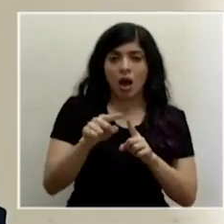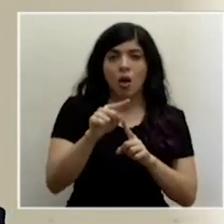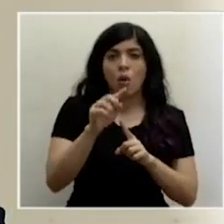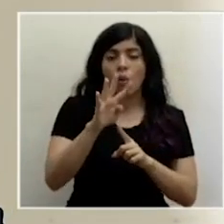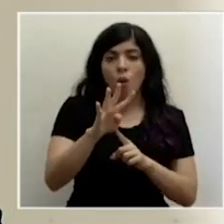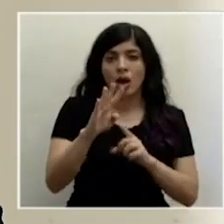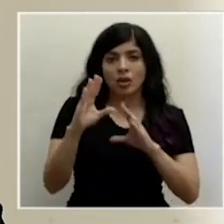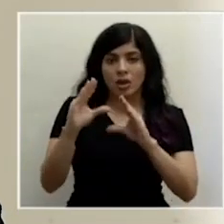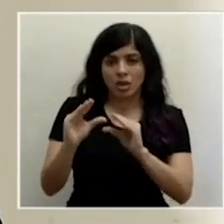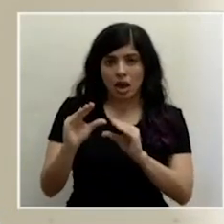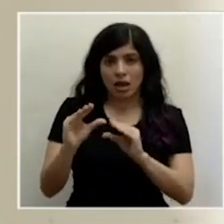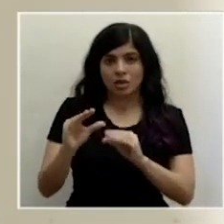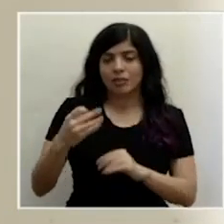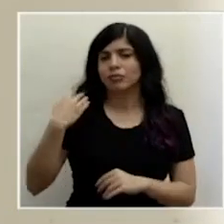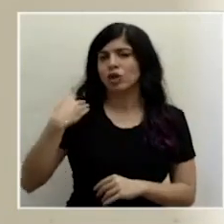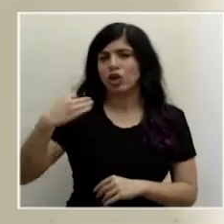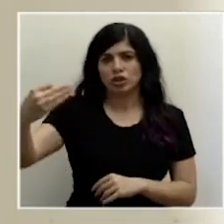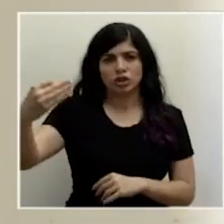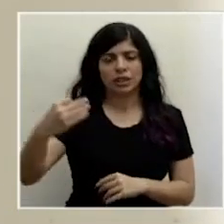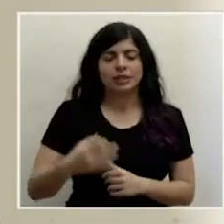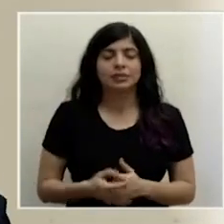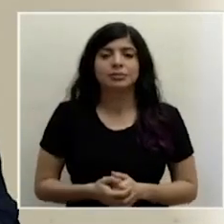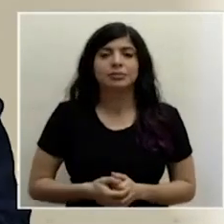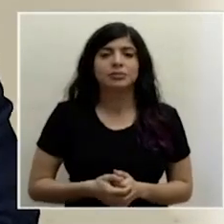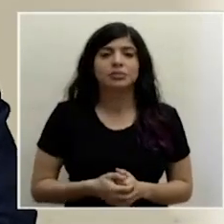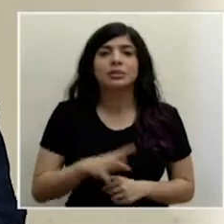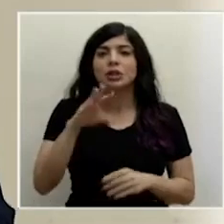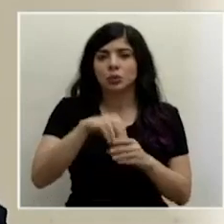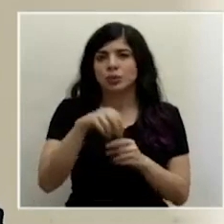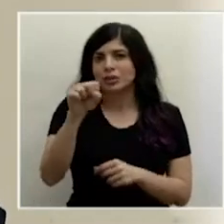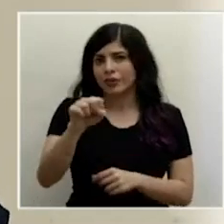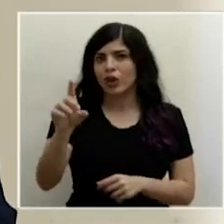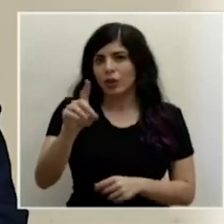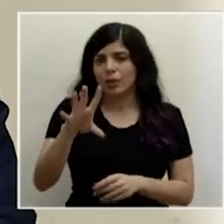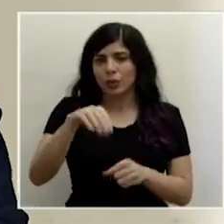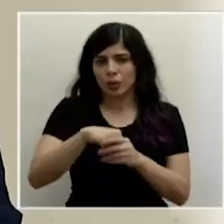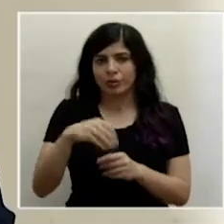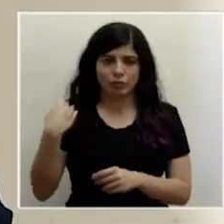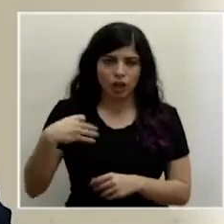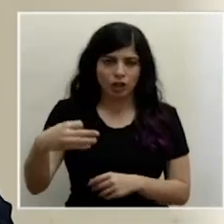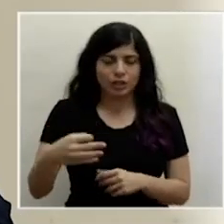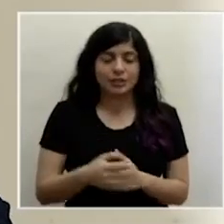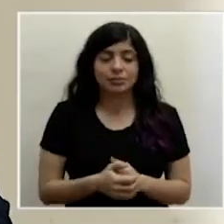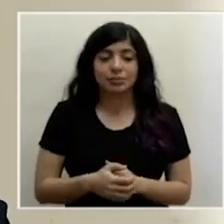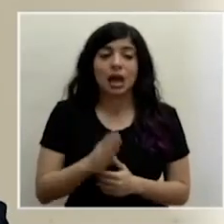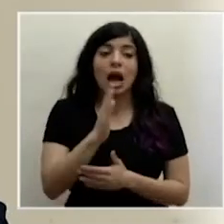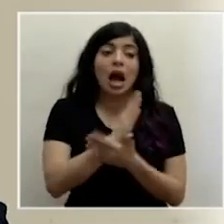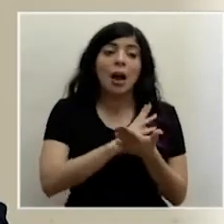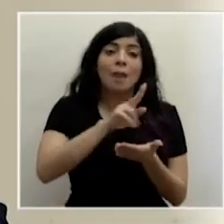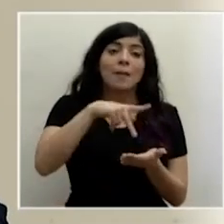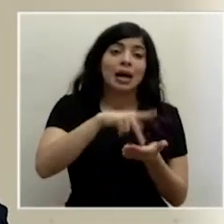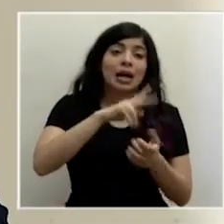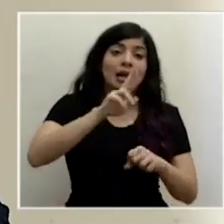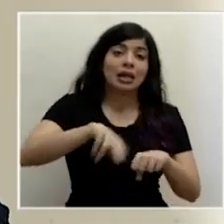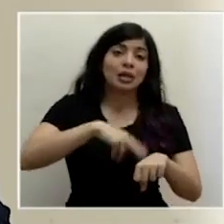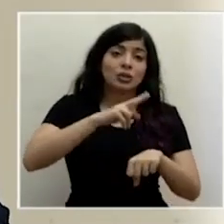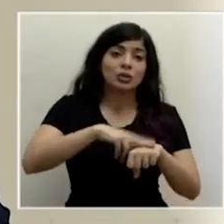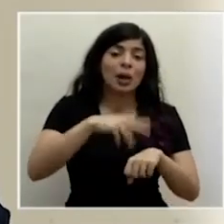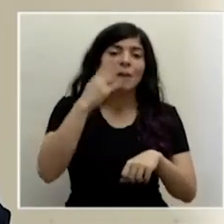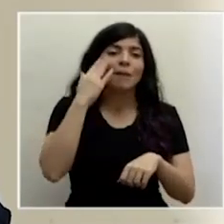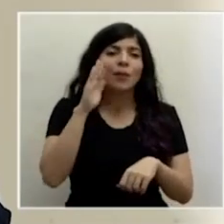todos los días de la semana, incluidos sábados y domingos. Algunos parques nacionales, por cuestión de